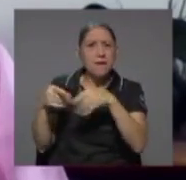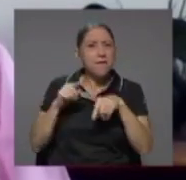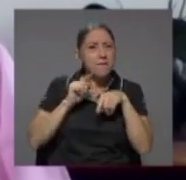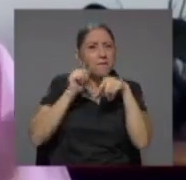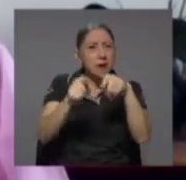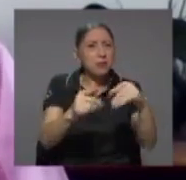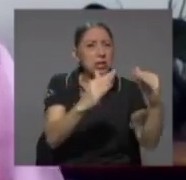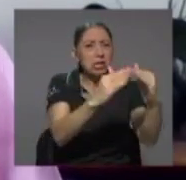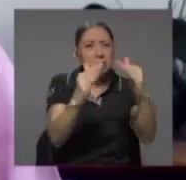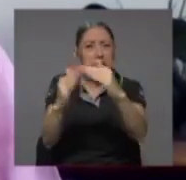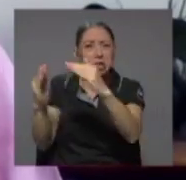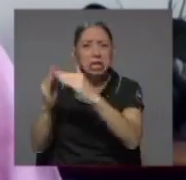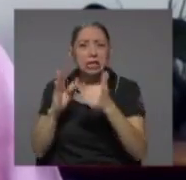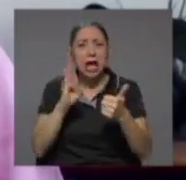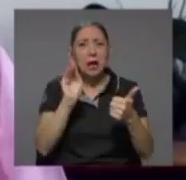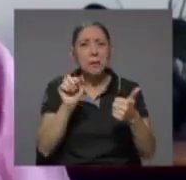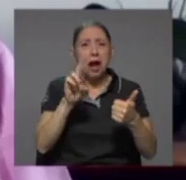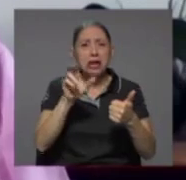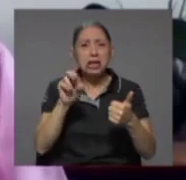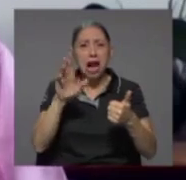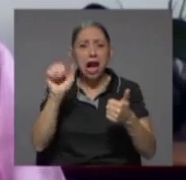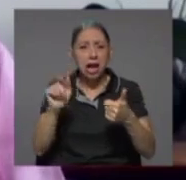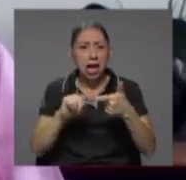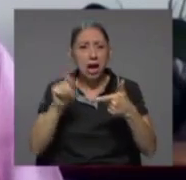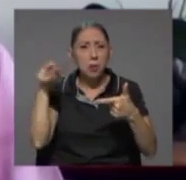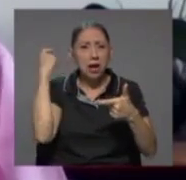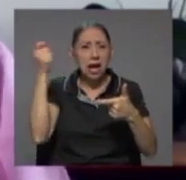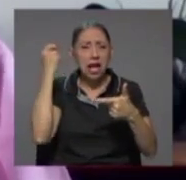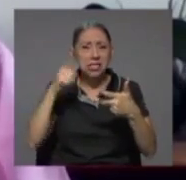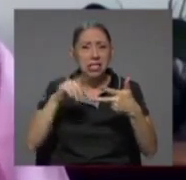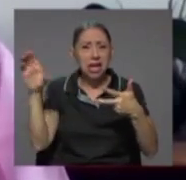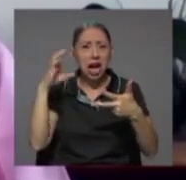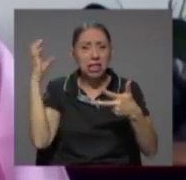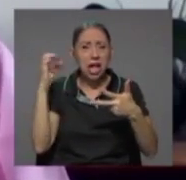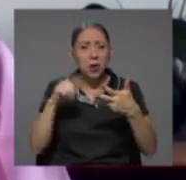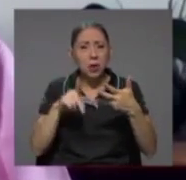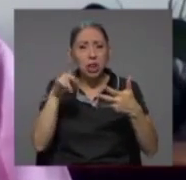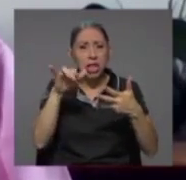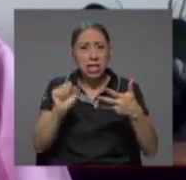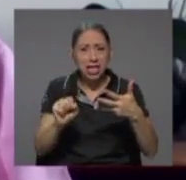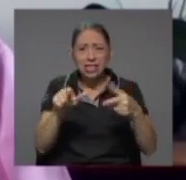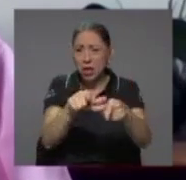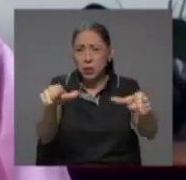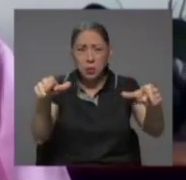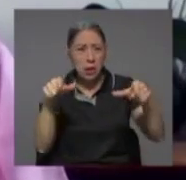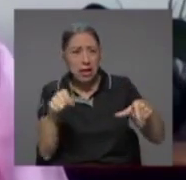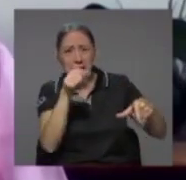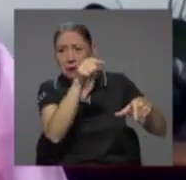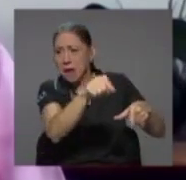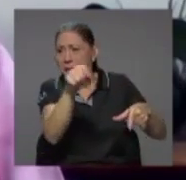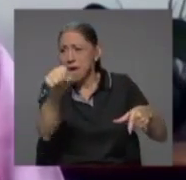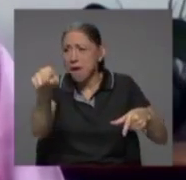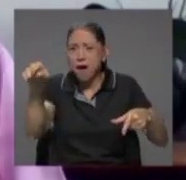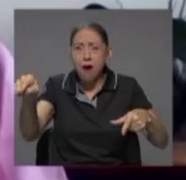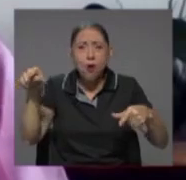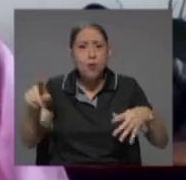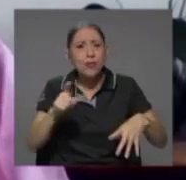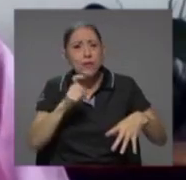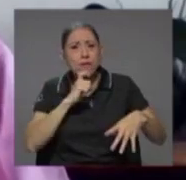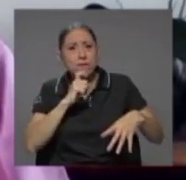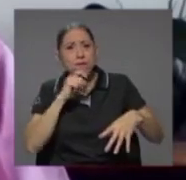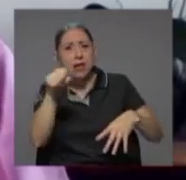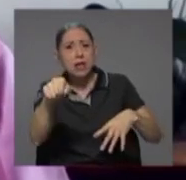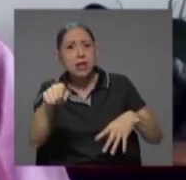en Patranca en Guadalcanza en Carcagua en los diques por todas partes hay una gran necesidad de apoyar a todas estas personas